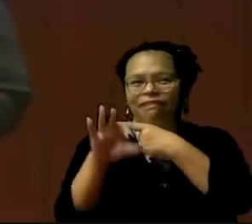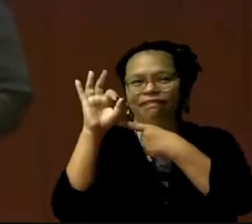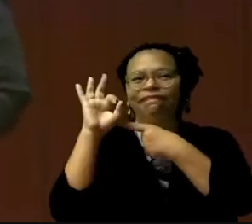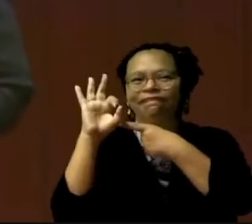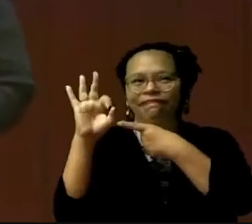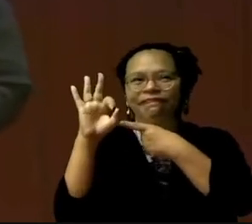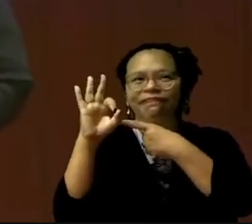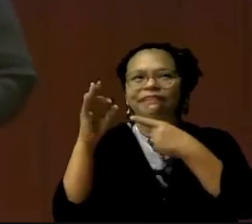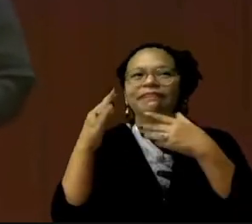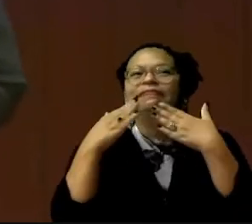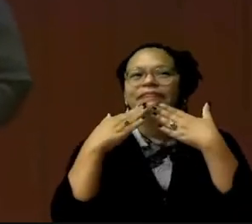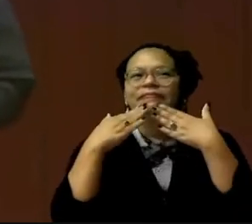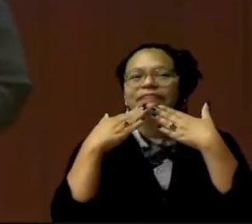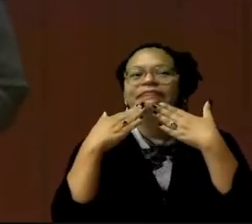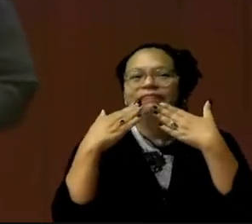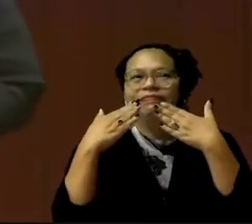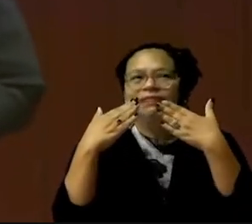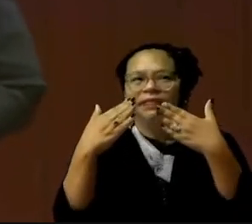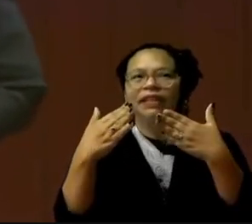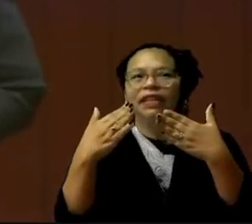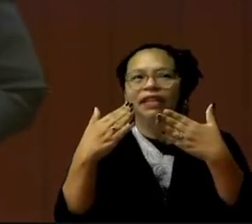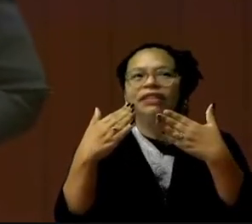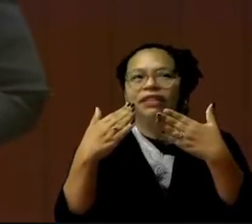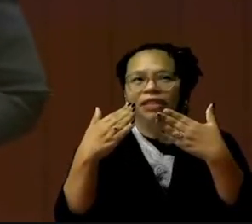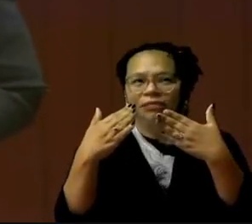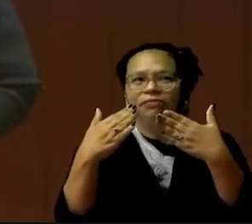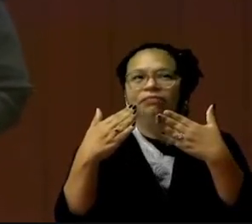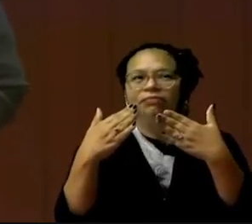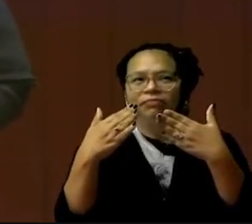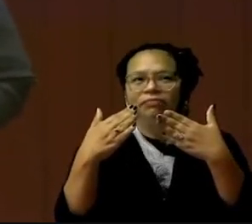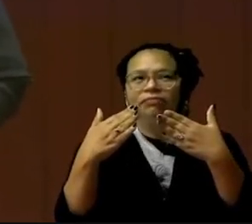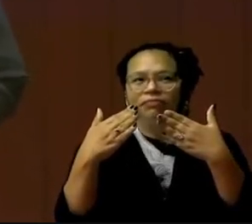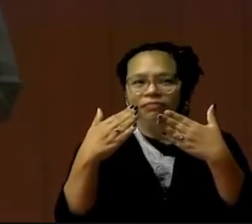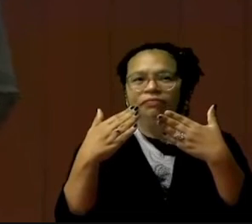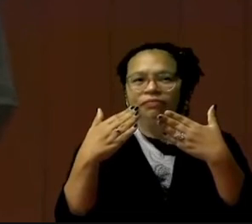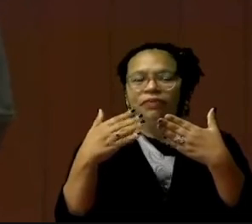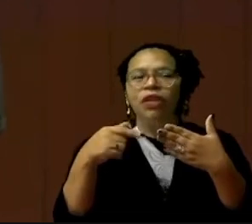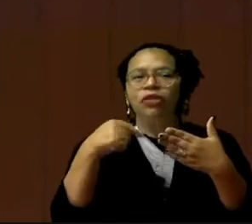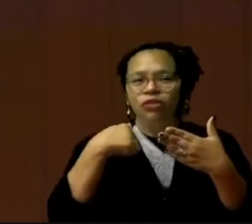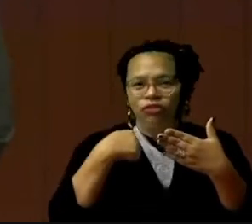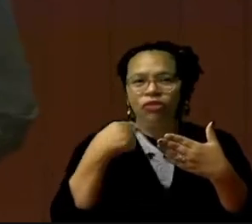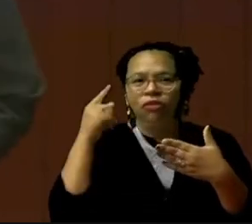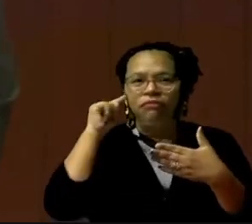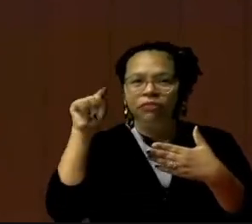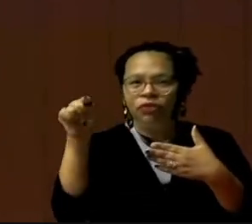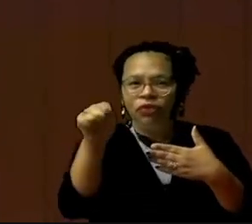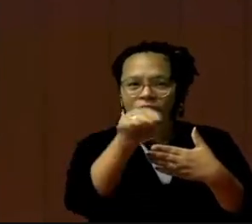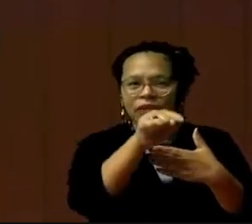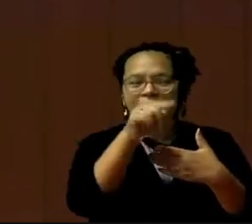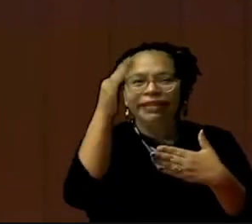infinitas. Porque de antemano, con sus aplausos, yo vi su votación. Gracias.